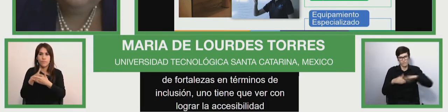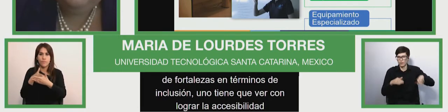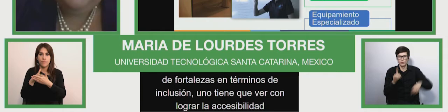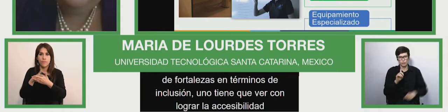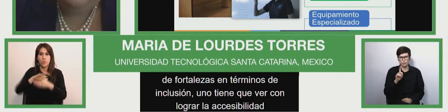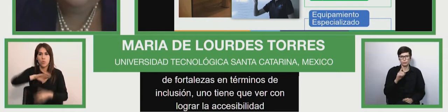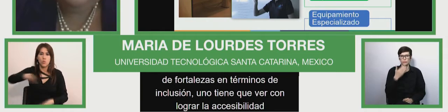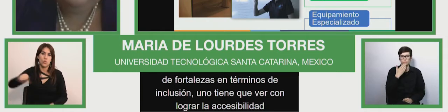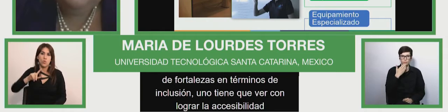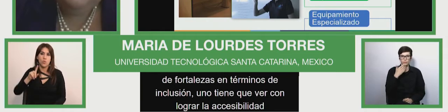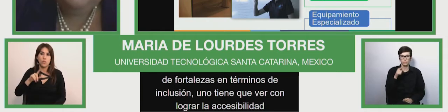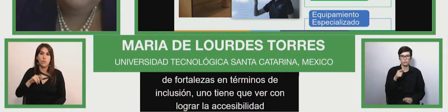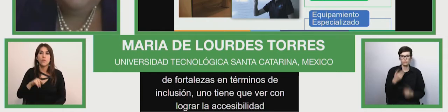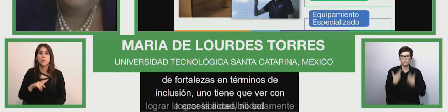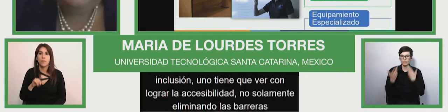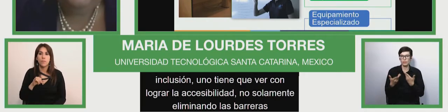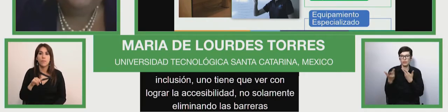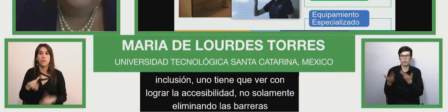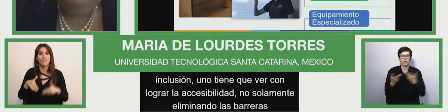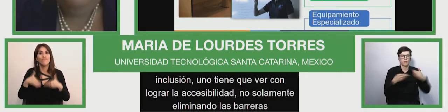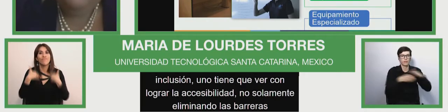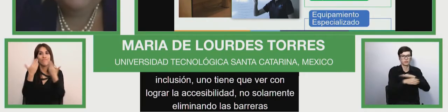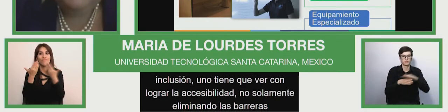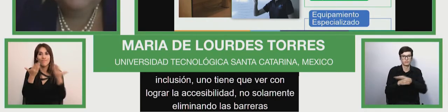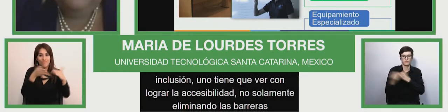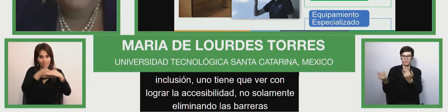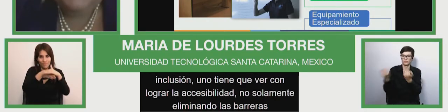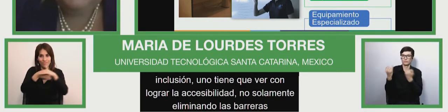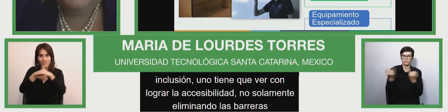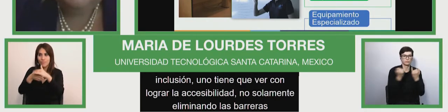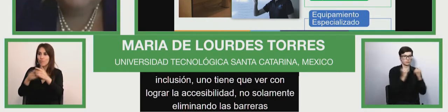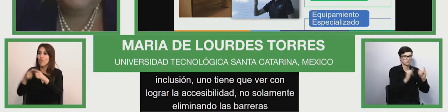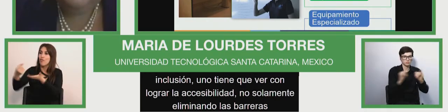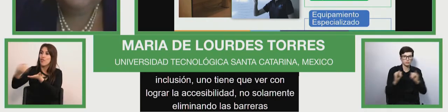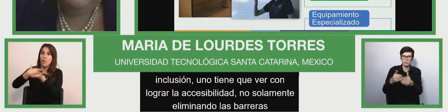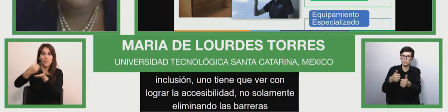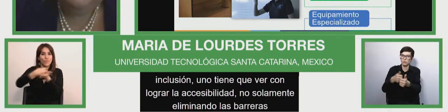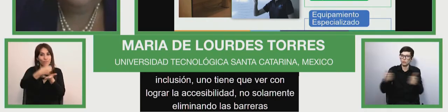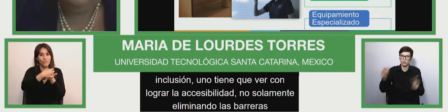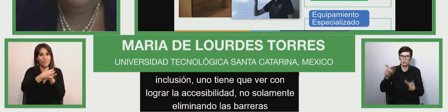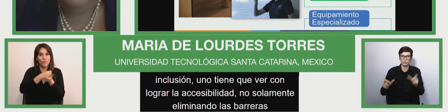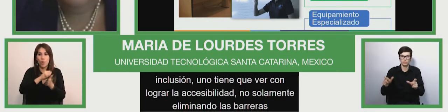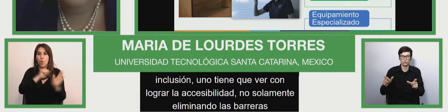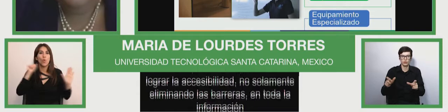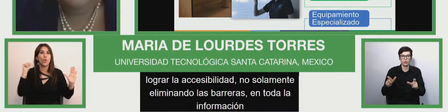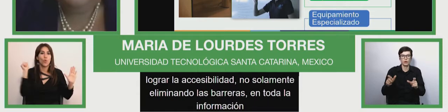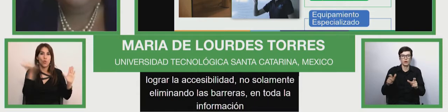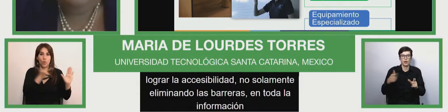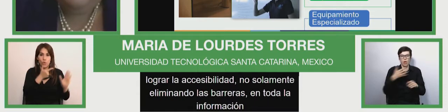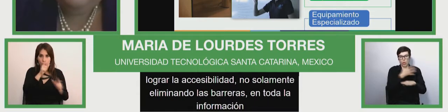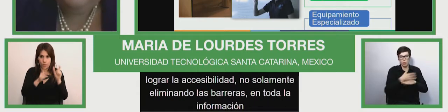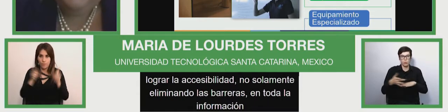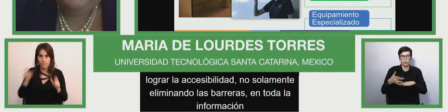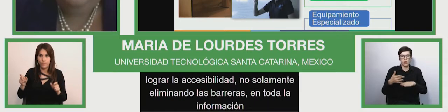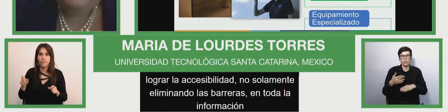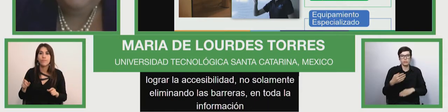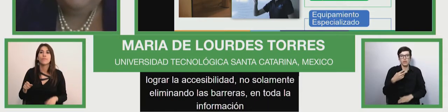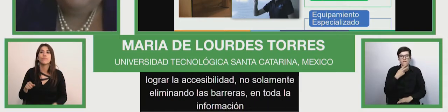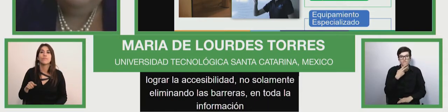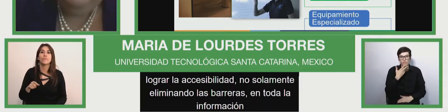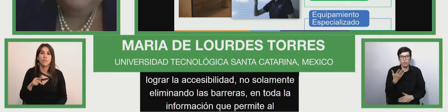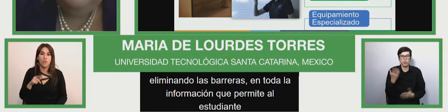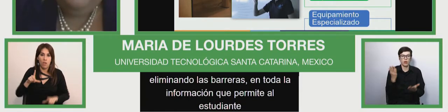dando accesibilidad en toda la información que se transmite al estudiante durante su proceso de enseñanza aprendizaje